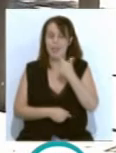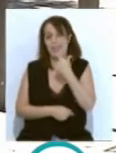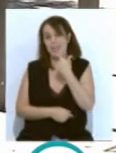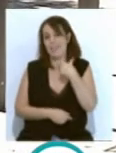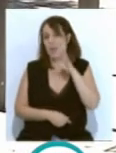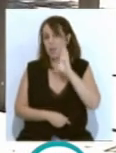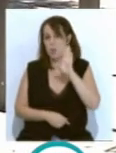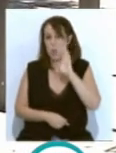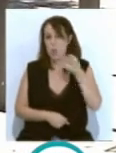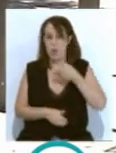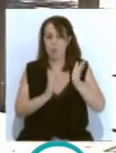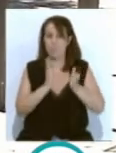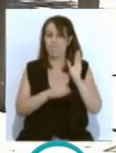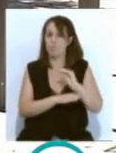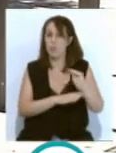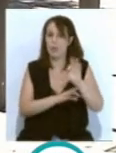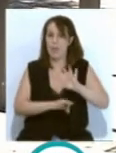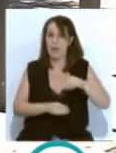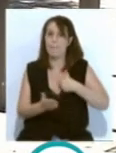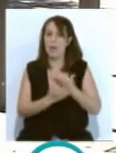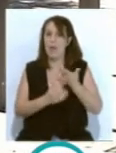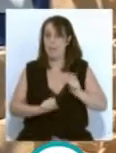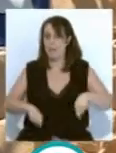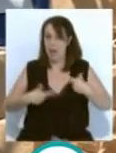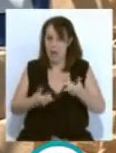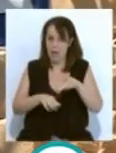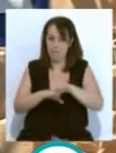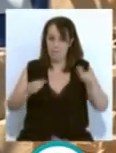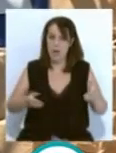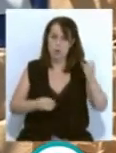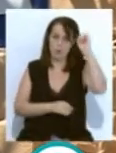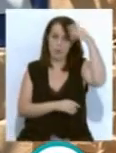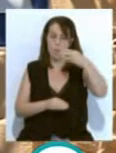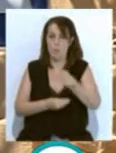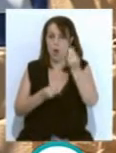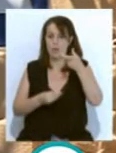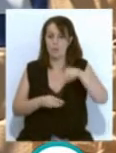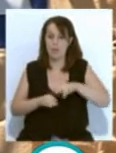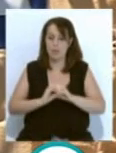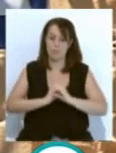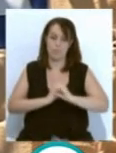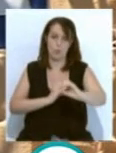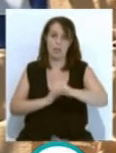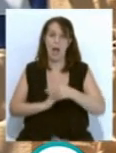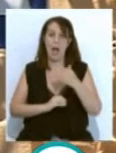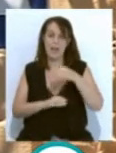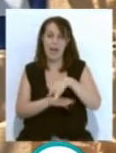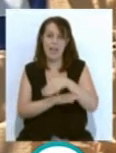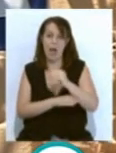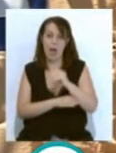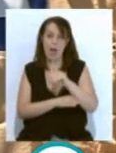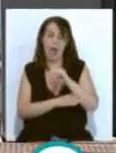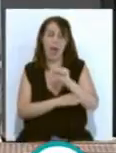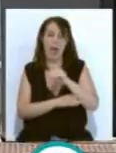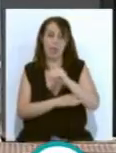de limpieza y mantenimiento. Piden papeleras, bancos, mejoras en la iluminación y el arreglo de las tuberías de la calle Adelfas, además de